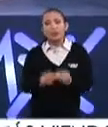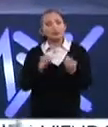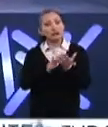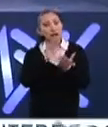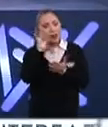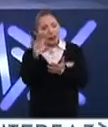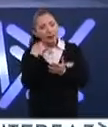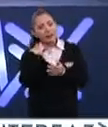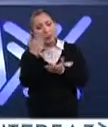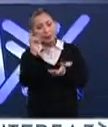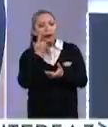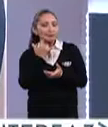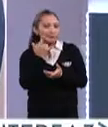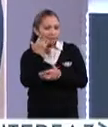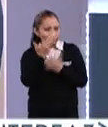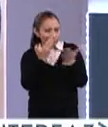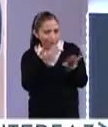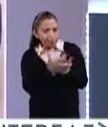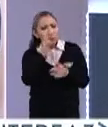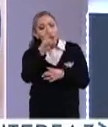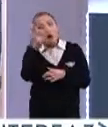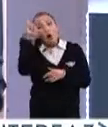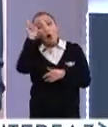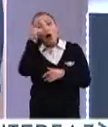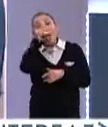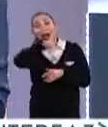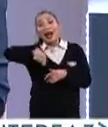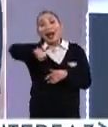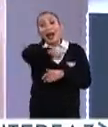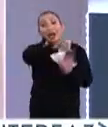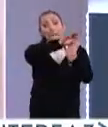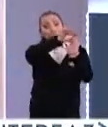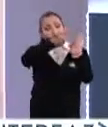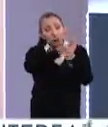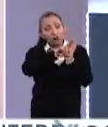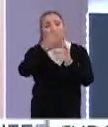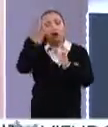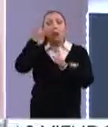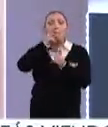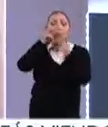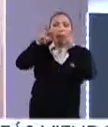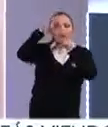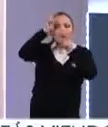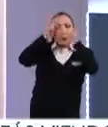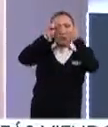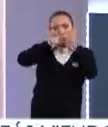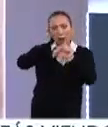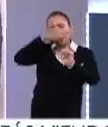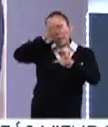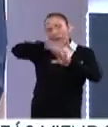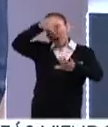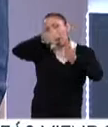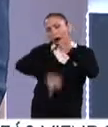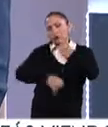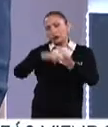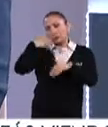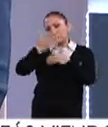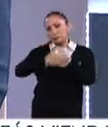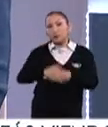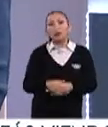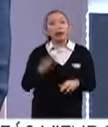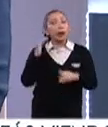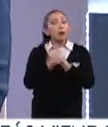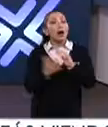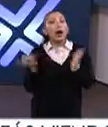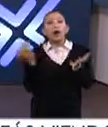Muchas gracias y ahí estamos para servir. Efectivamente esperamos que las metodologías, los conceptos que ahora se aborden podamos profundizarlos en nuevas oportunidades. ¿Cuándo cierran